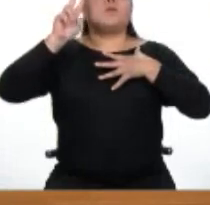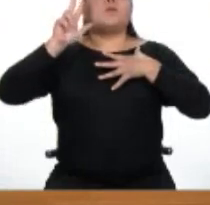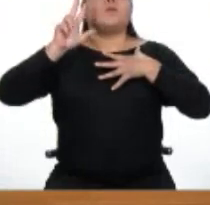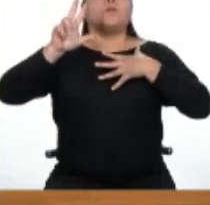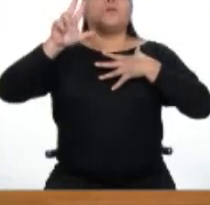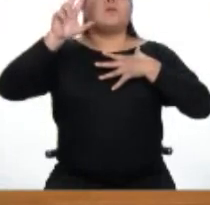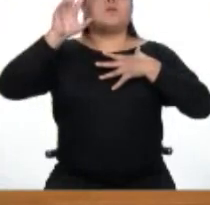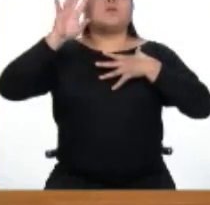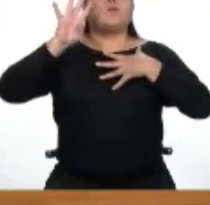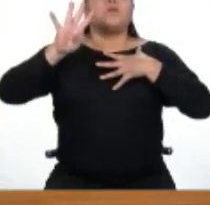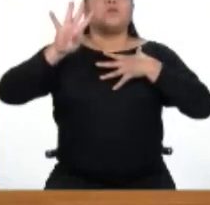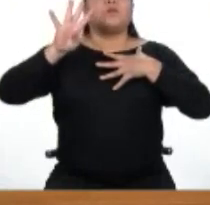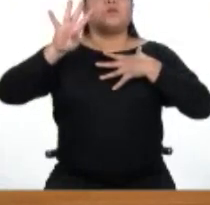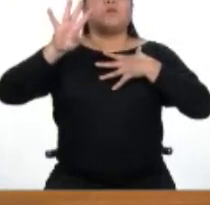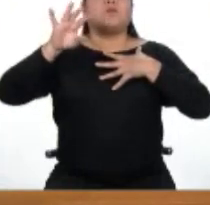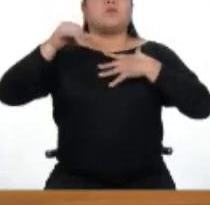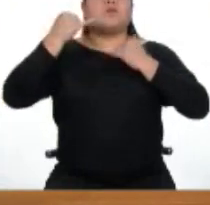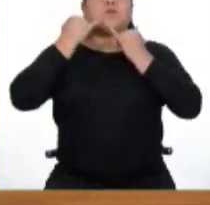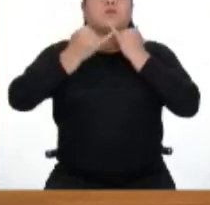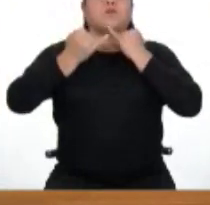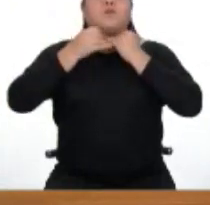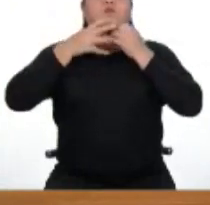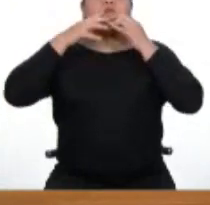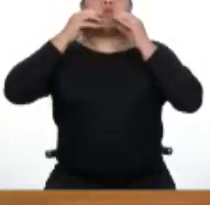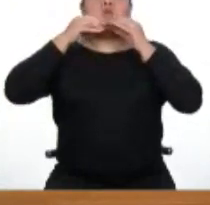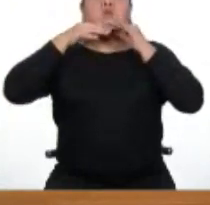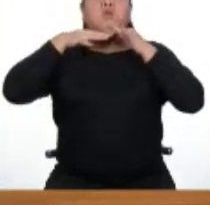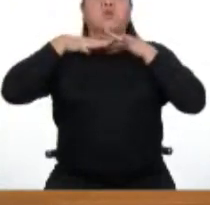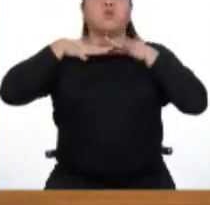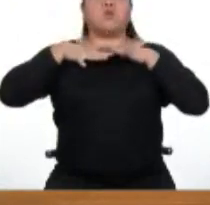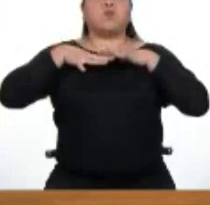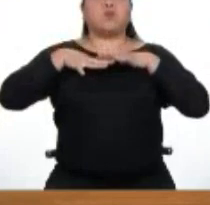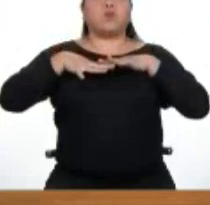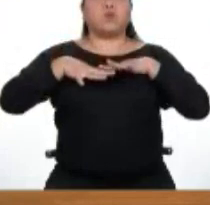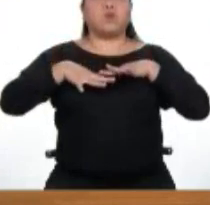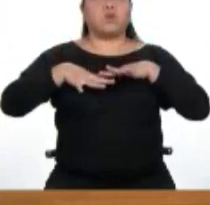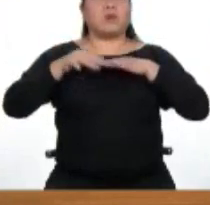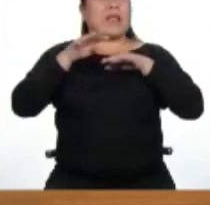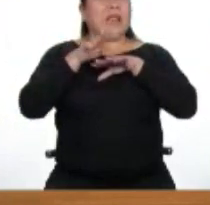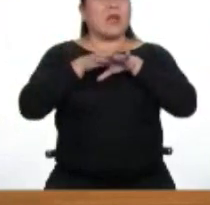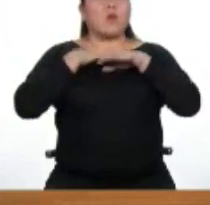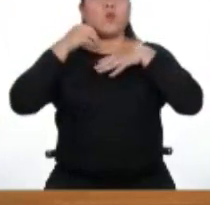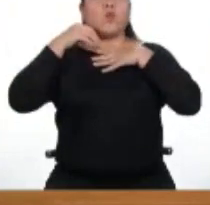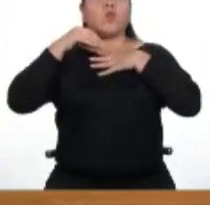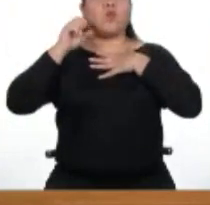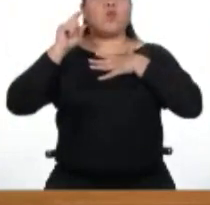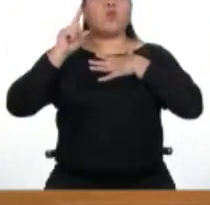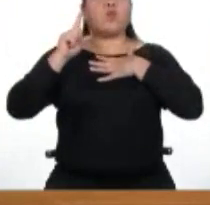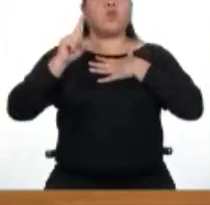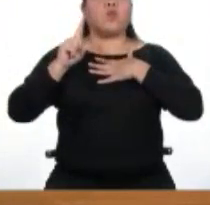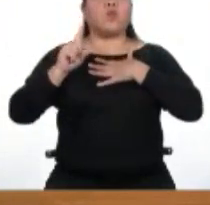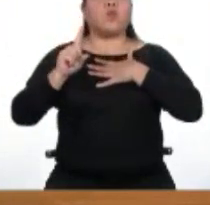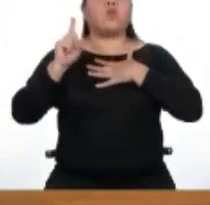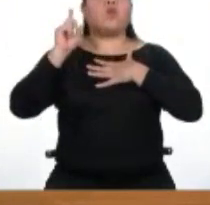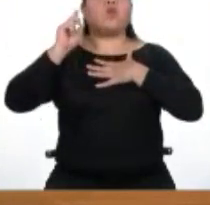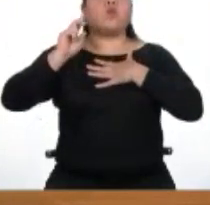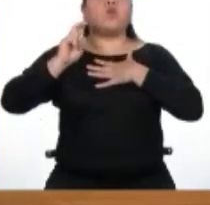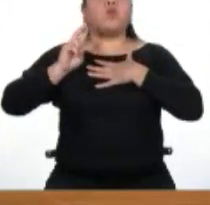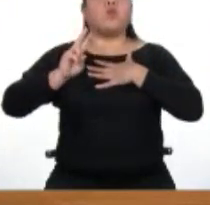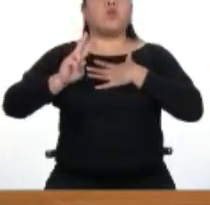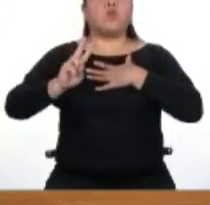Finalmente, expira. Suelta el aire lentamente mientras cuentas